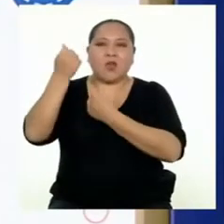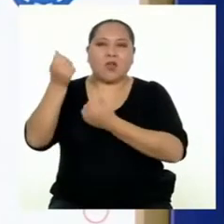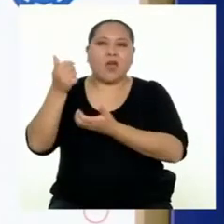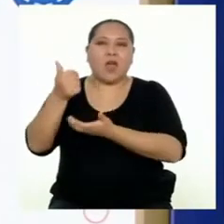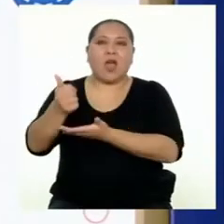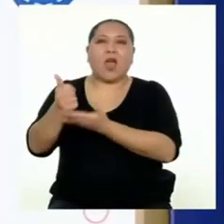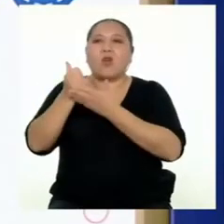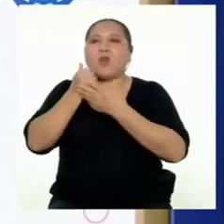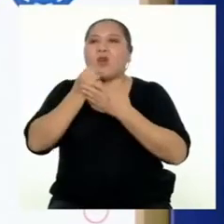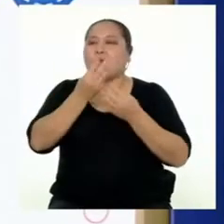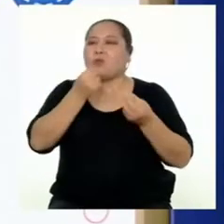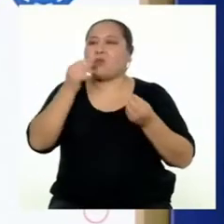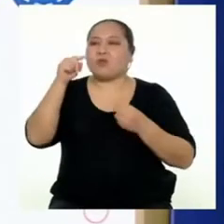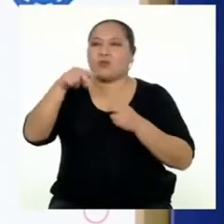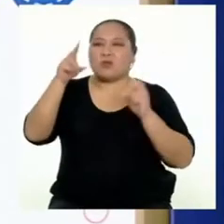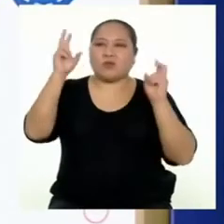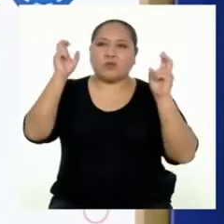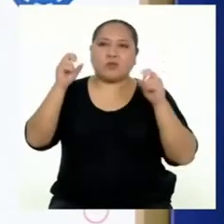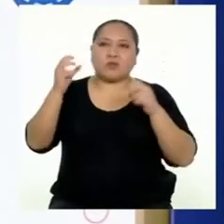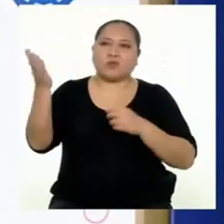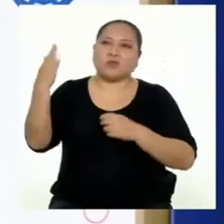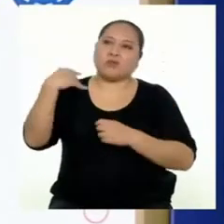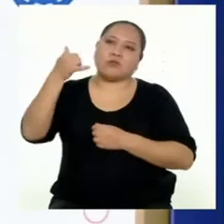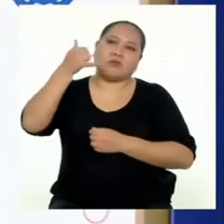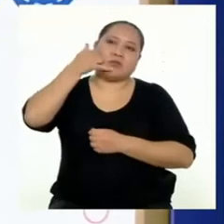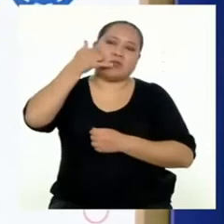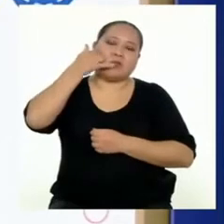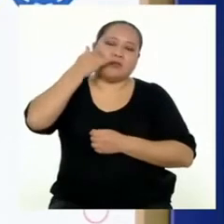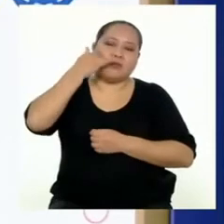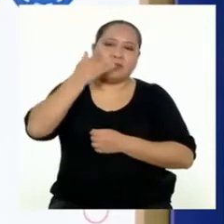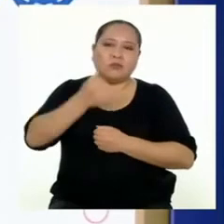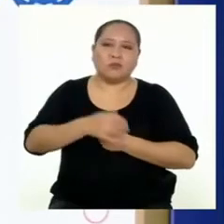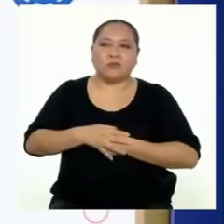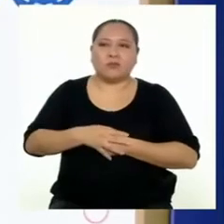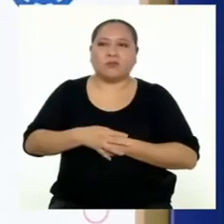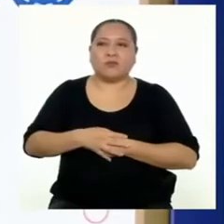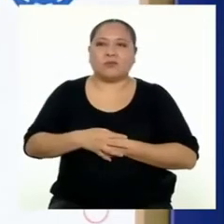muchísimo con estos temas. La voy a llamar.